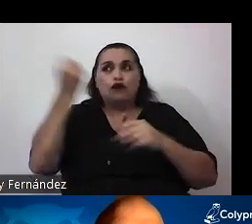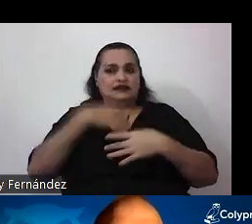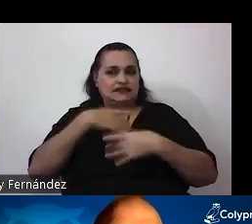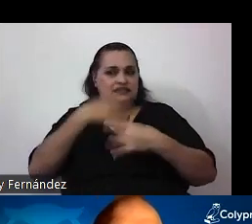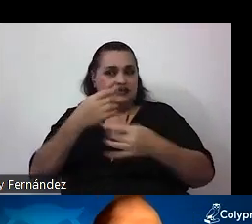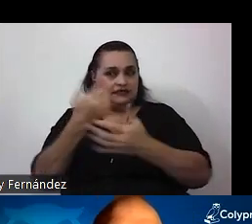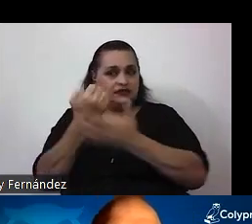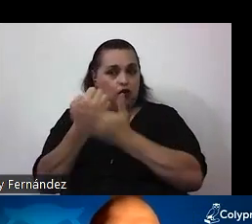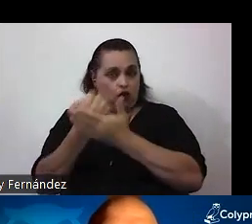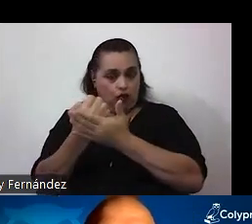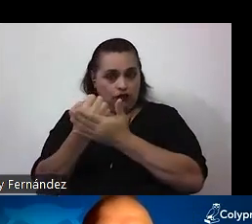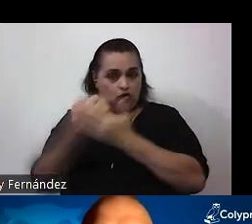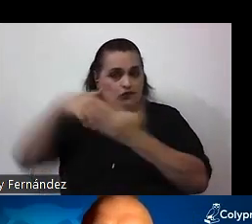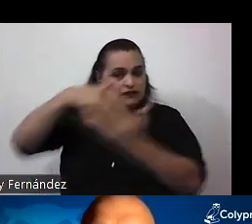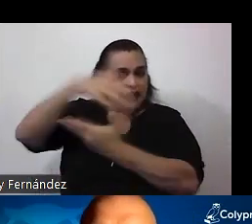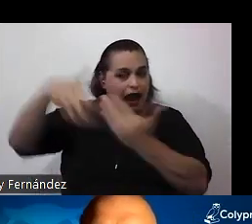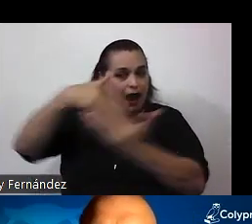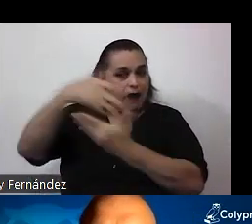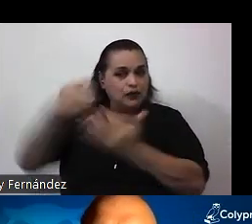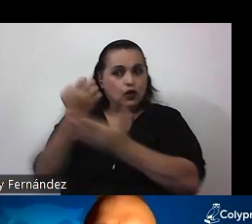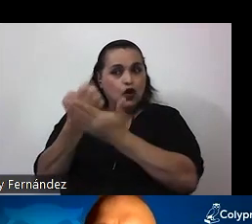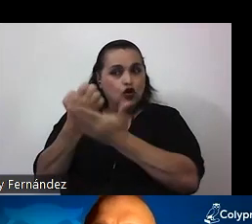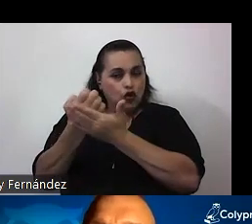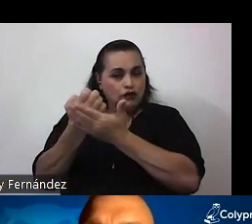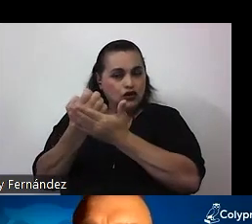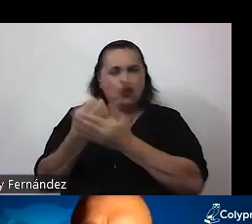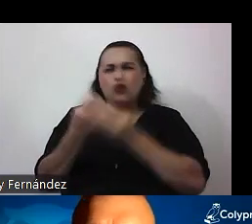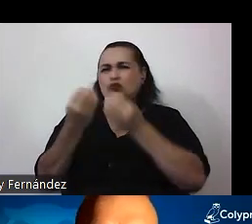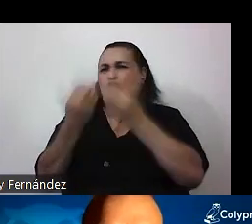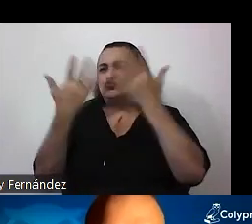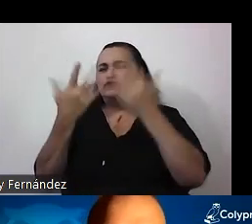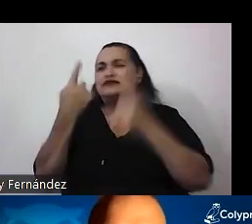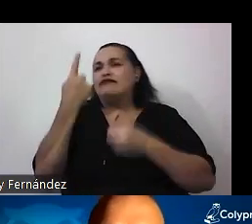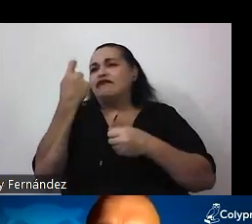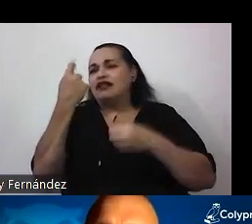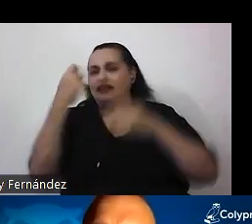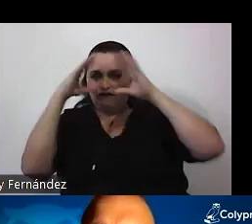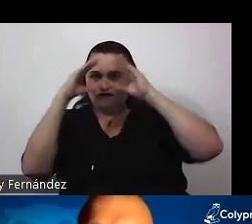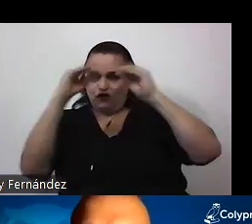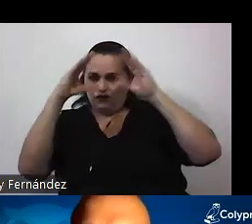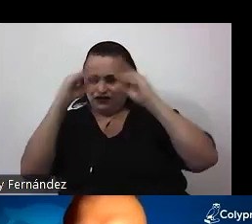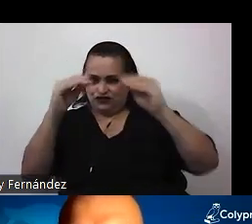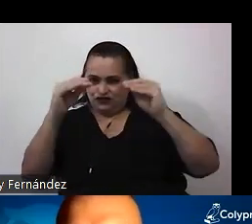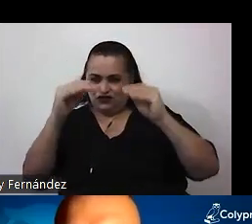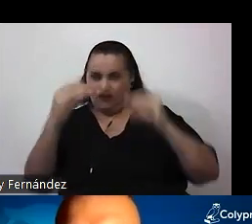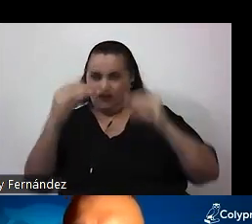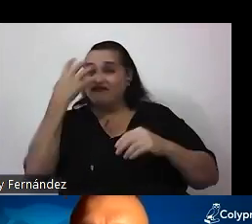es un tema que está muy enturbiado por mucha desinformación fake news